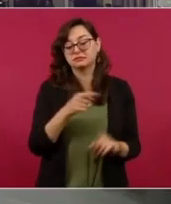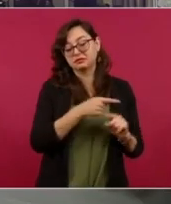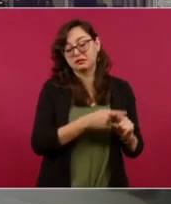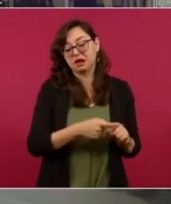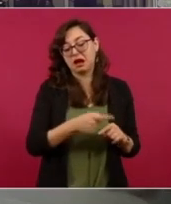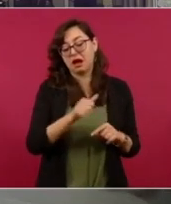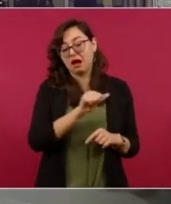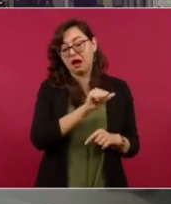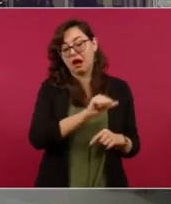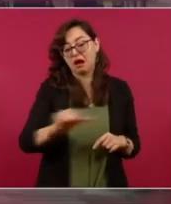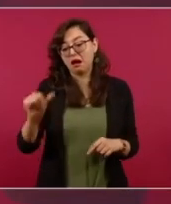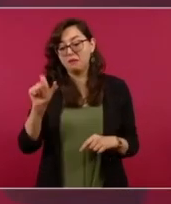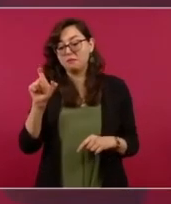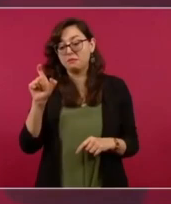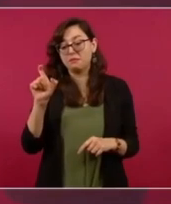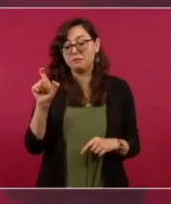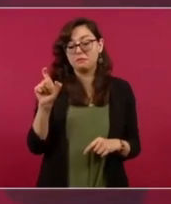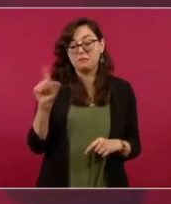pero